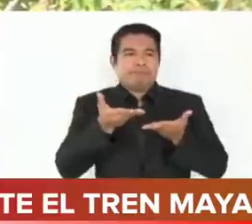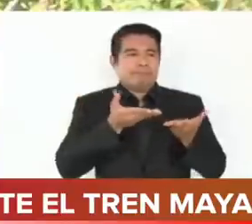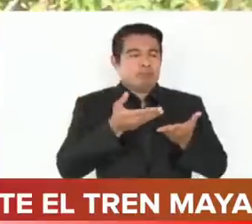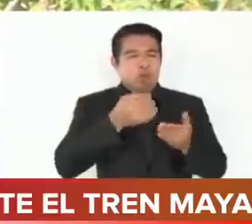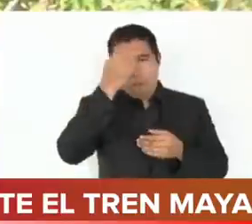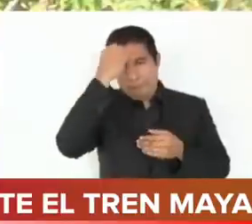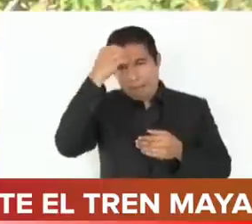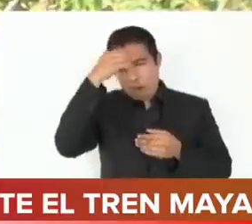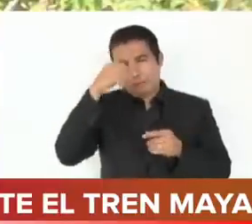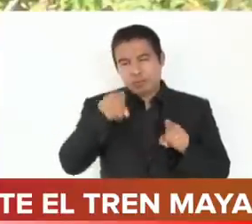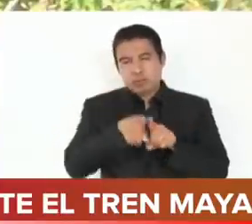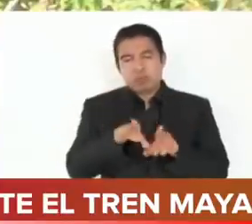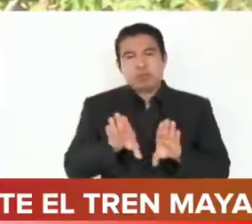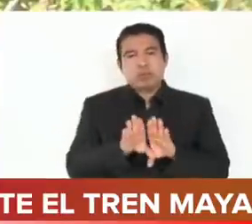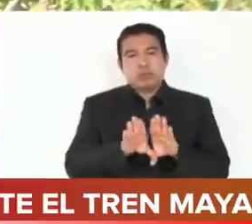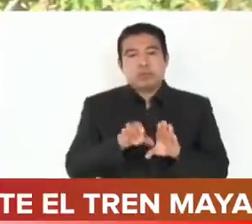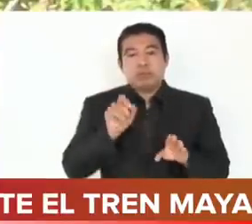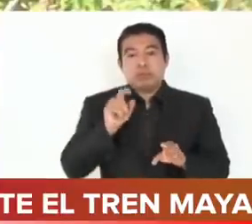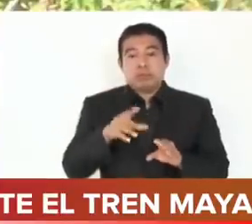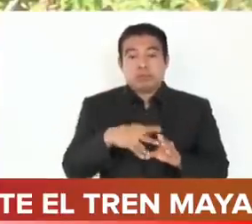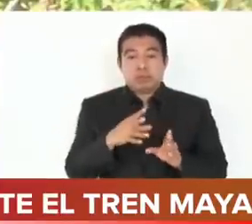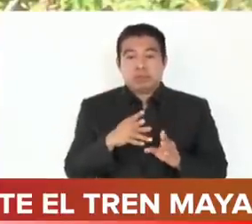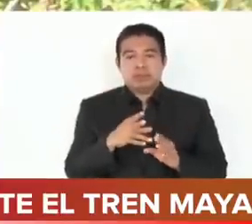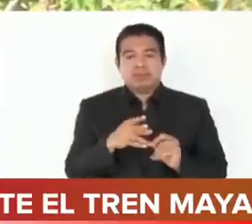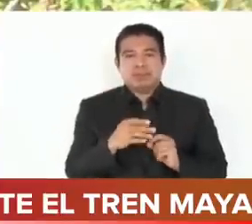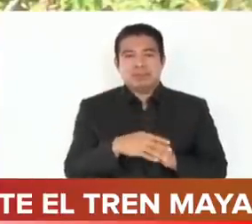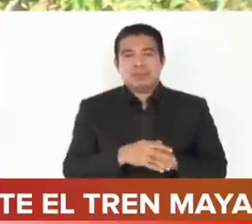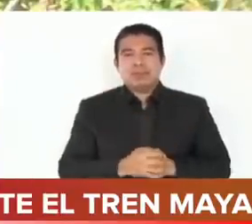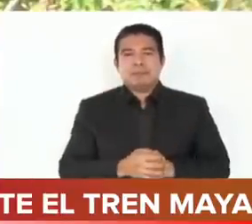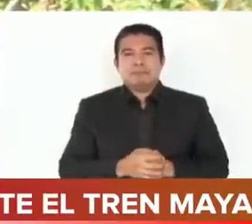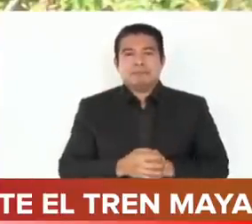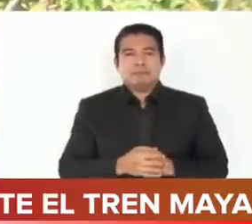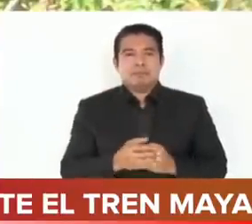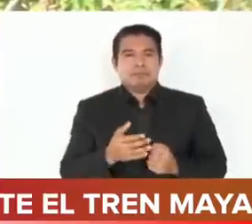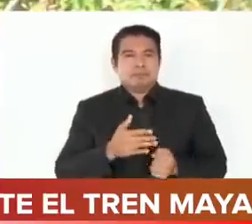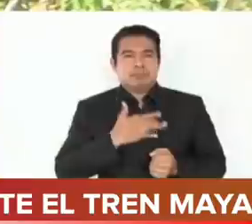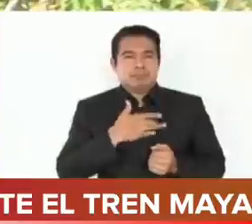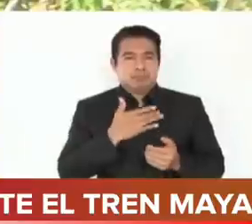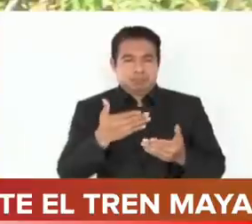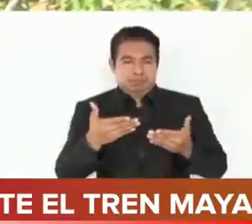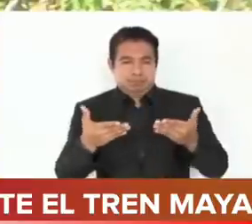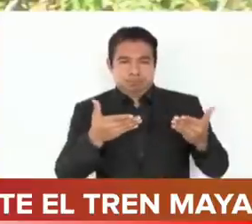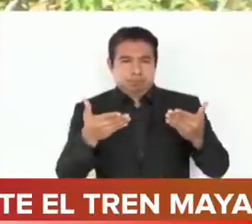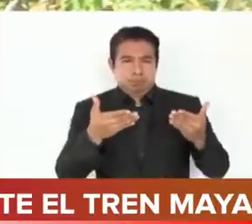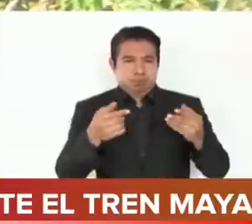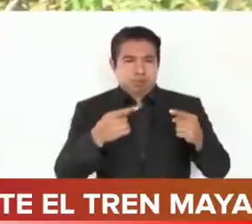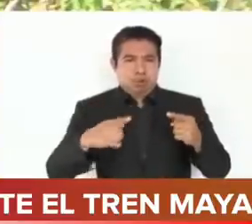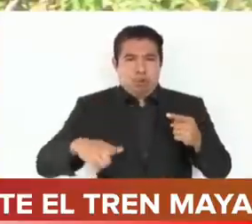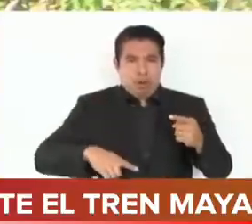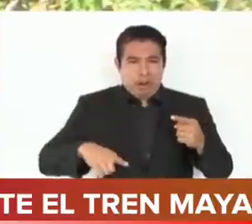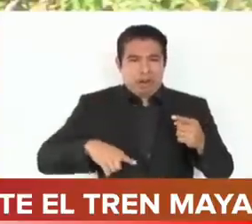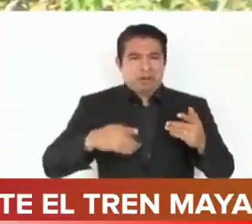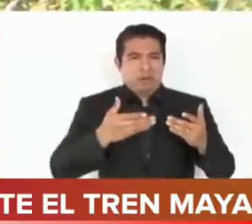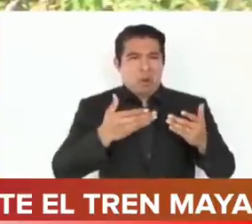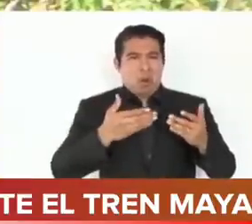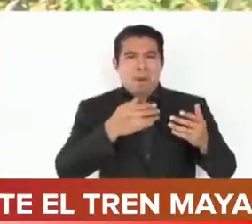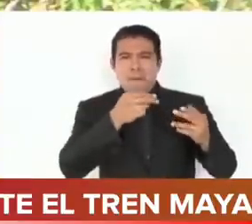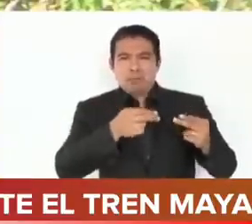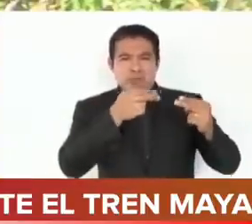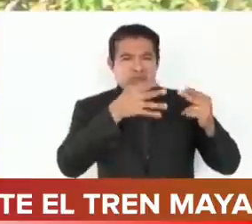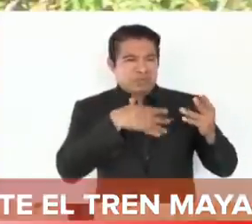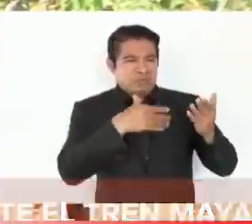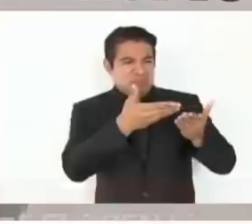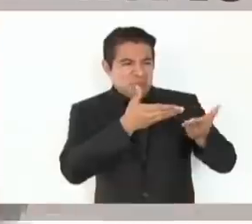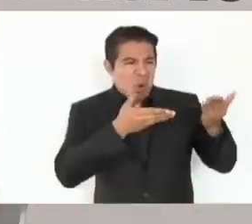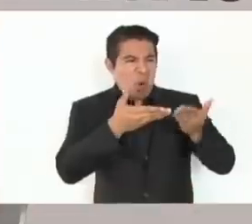no debe de haber diferencia entre empresa y gobierno cuando se trata de una